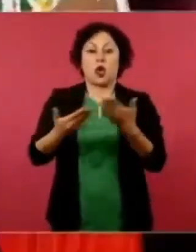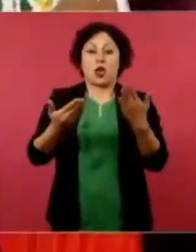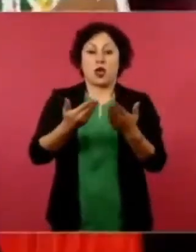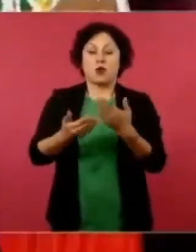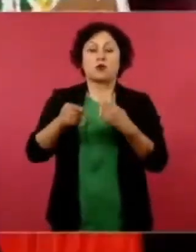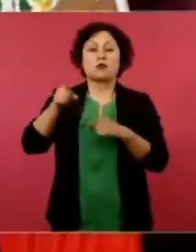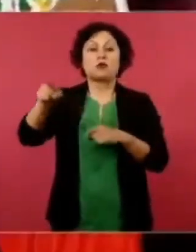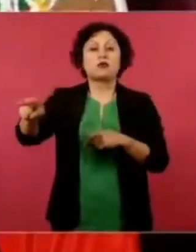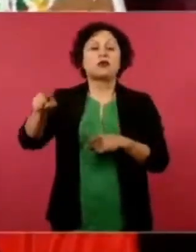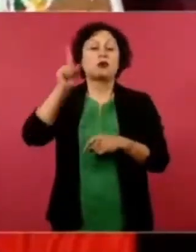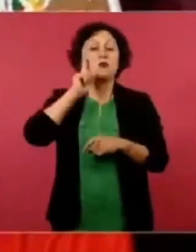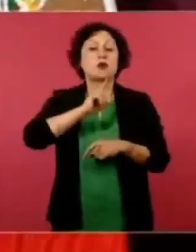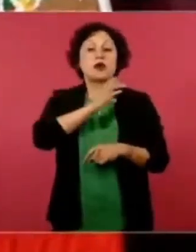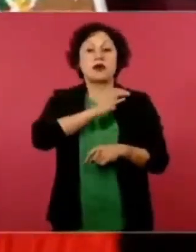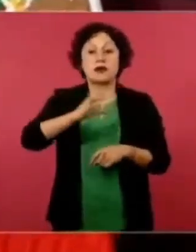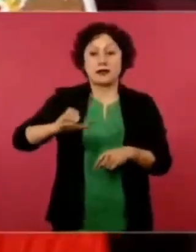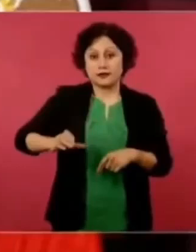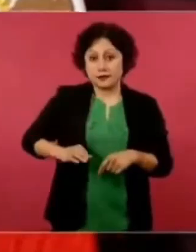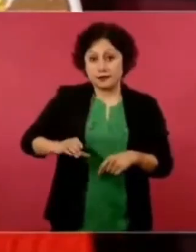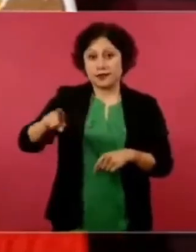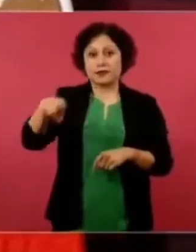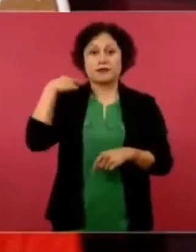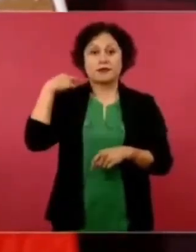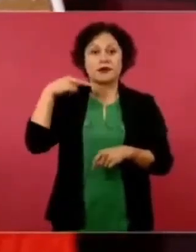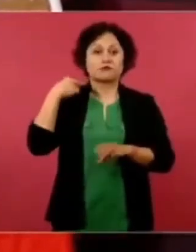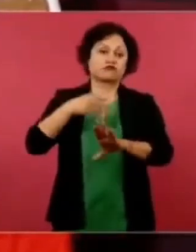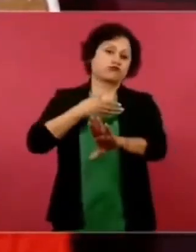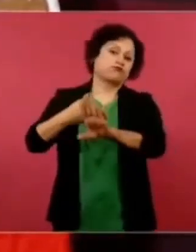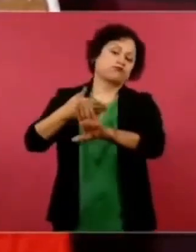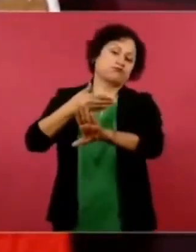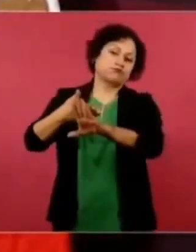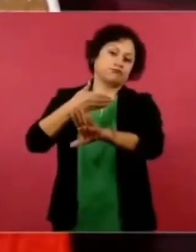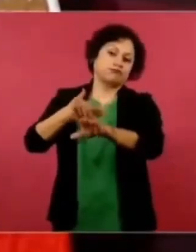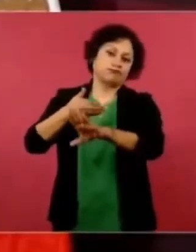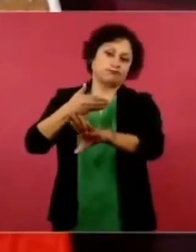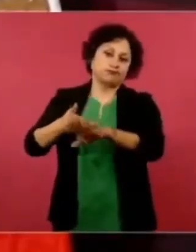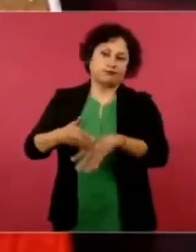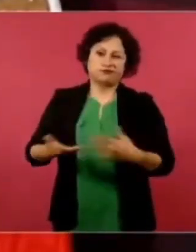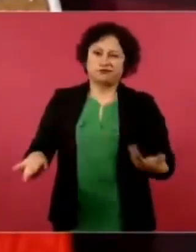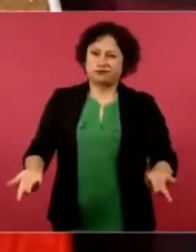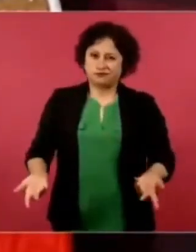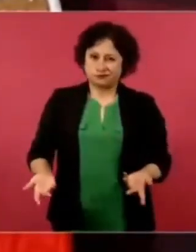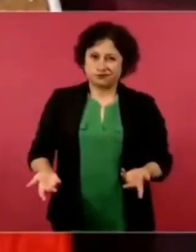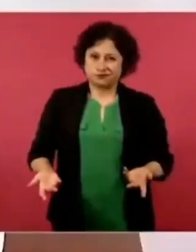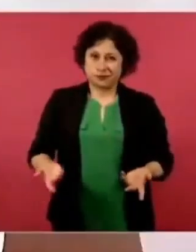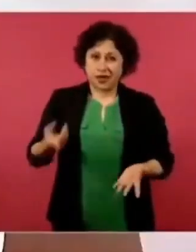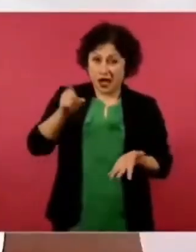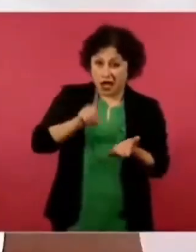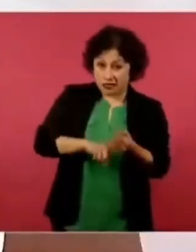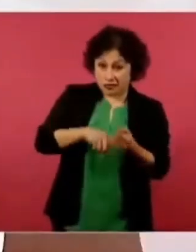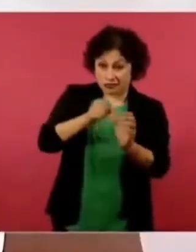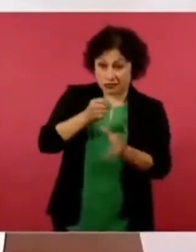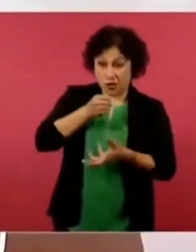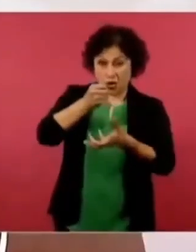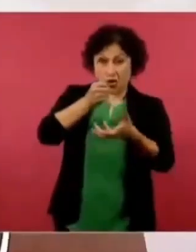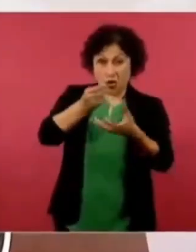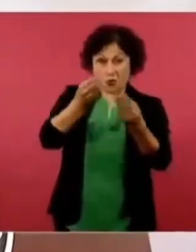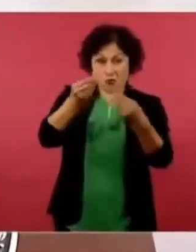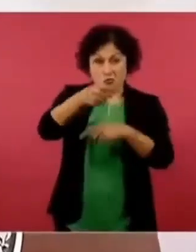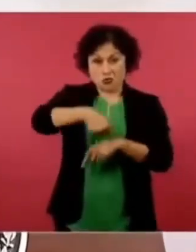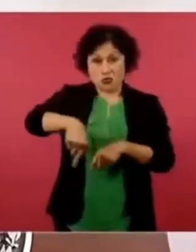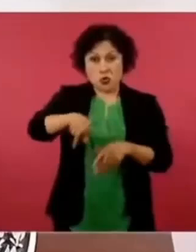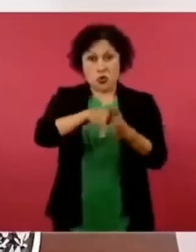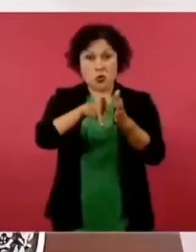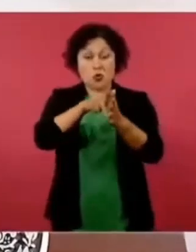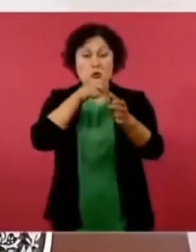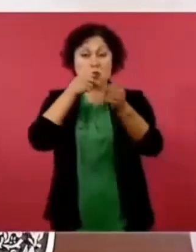Veracruz, muchísimo dinero de por medio en los medios de